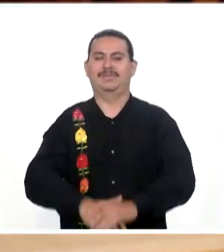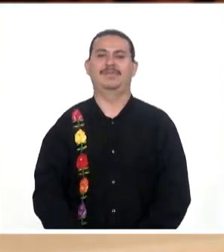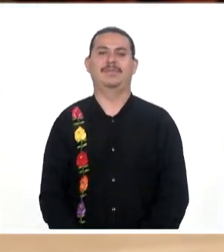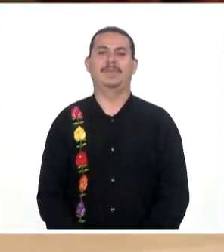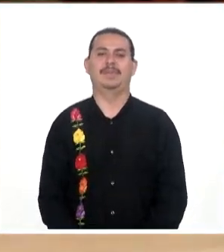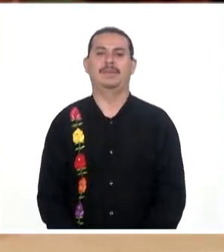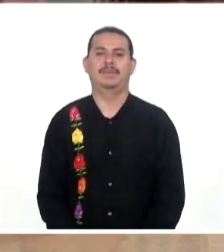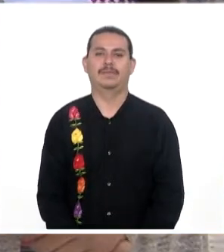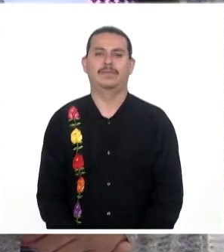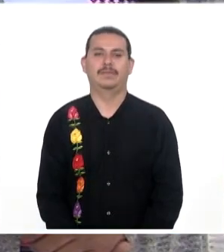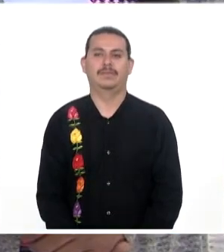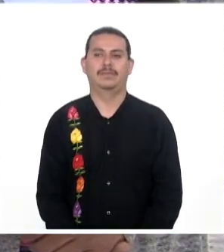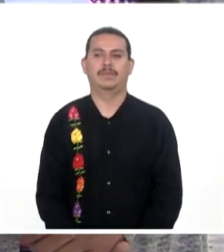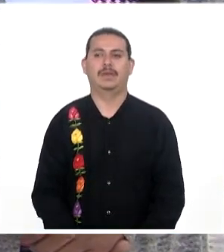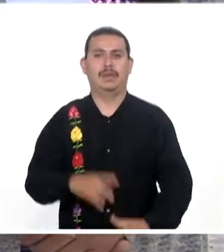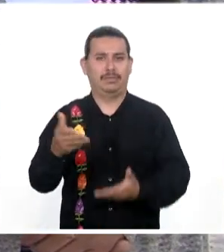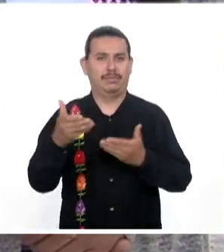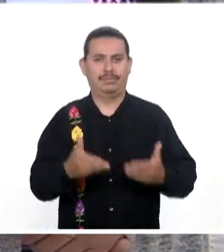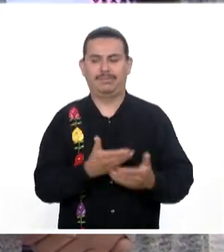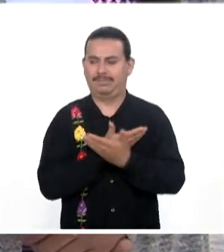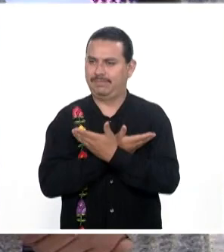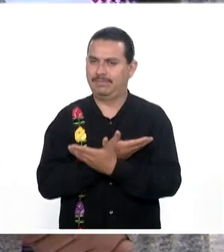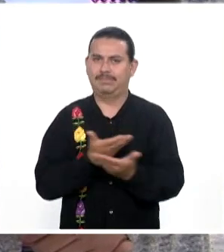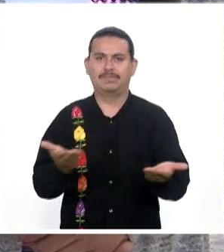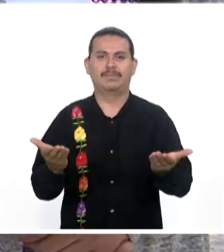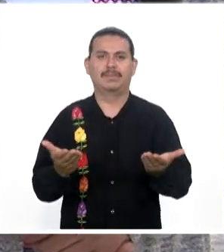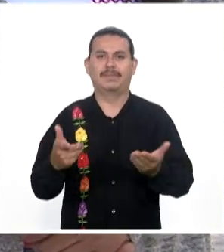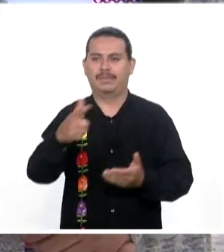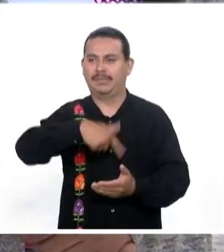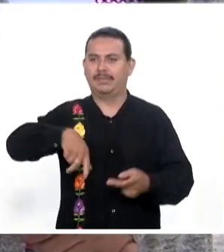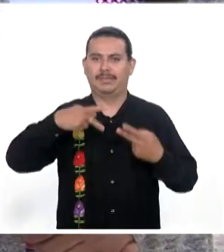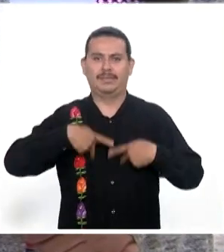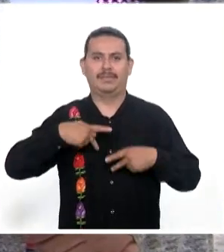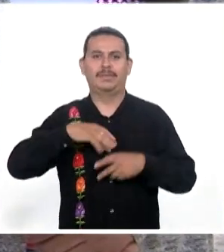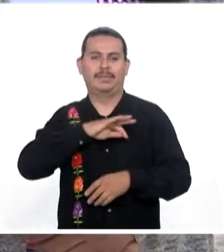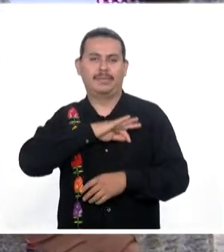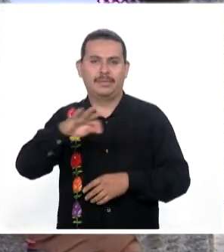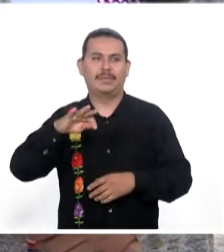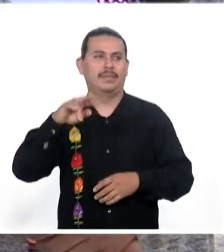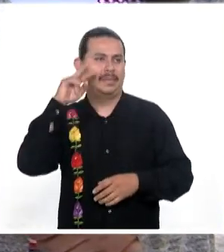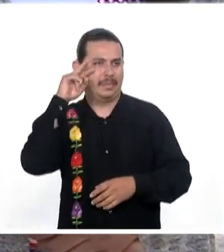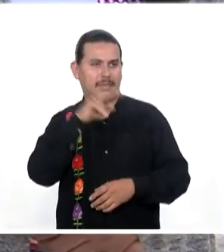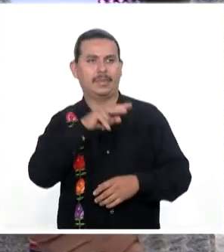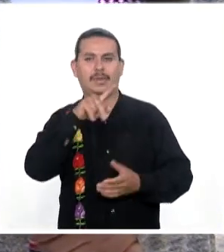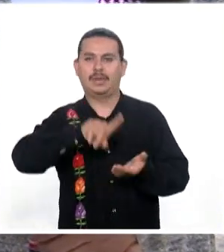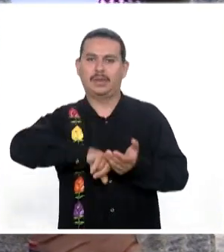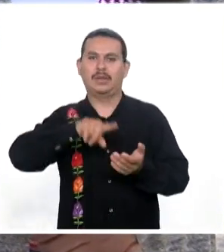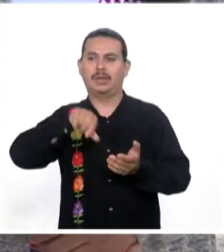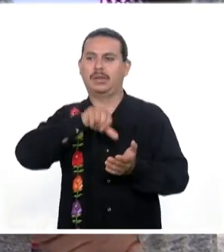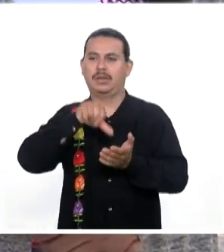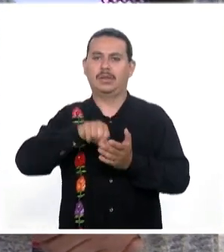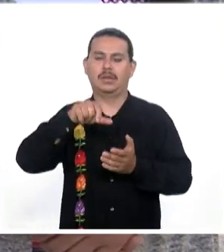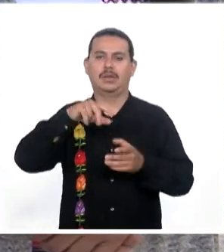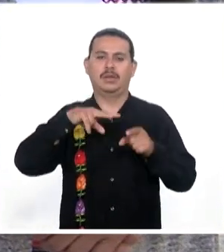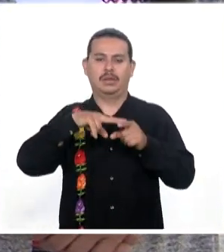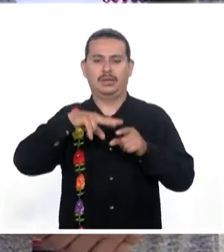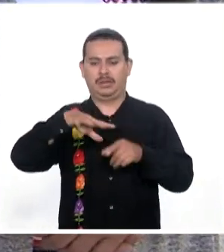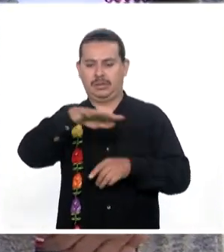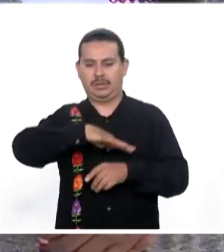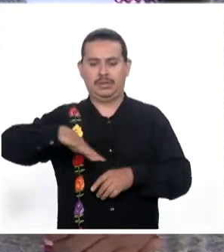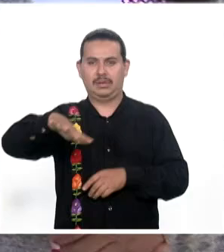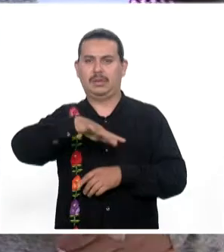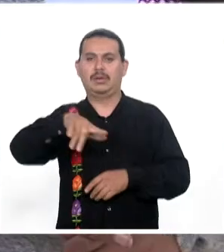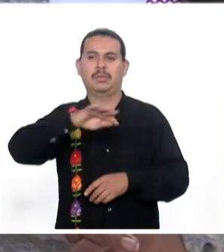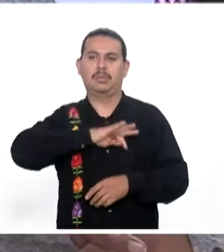Recibirlos con los brazos abiertos a nuestra población. Vamos a estar en el centro del parque, en la explanada,